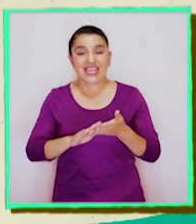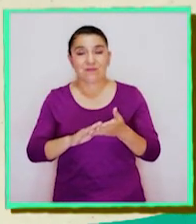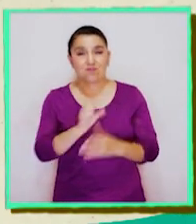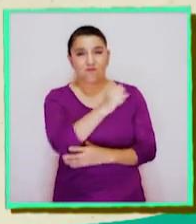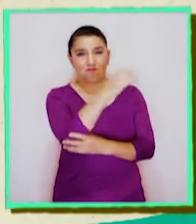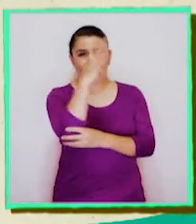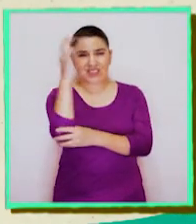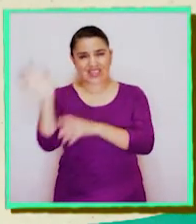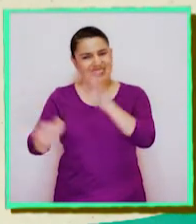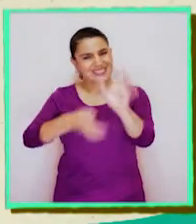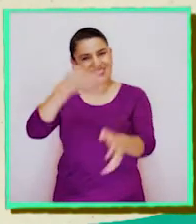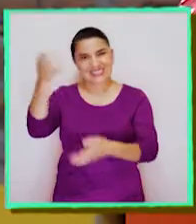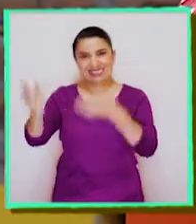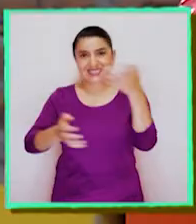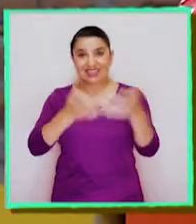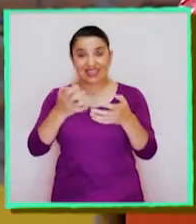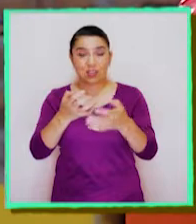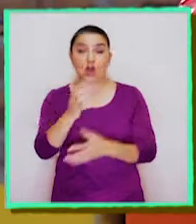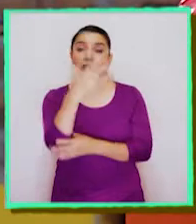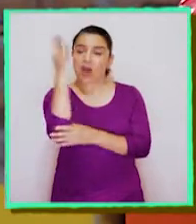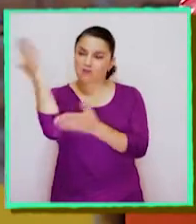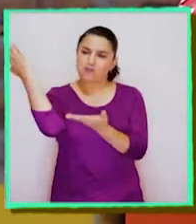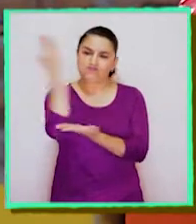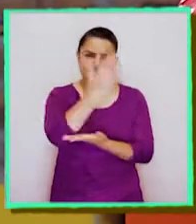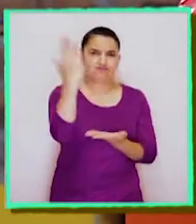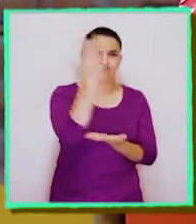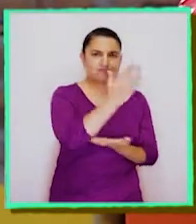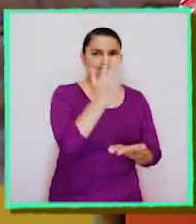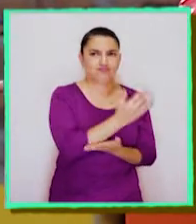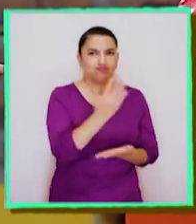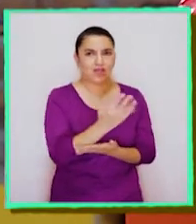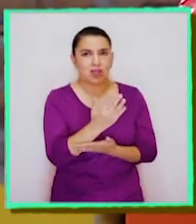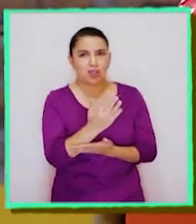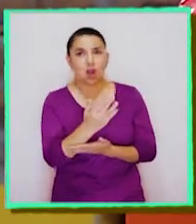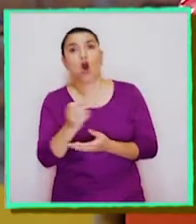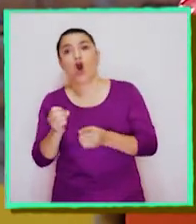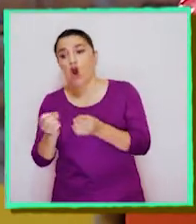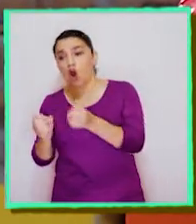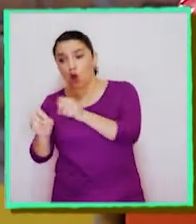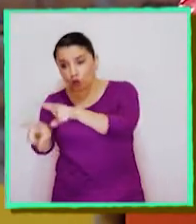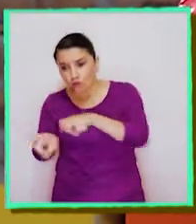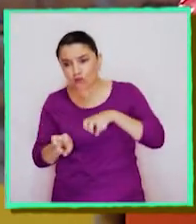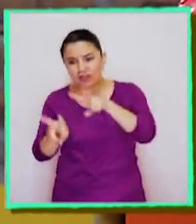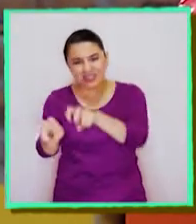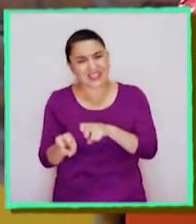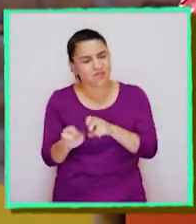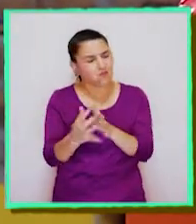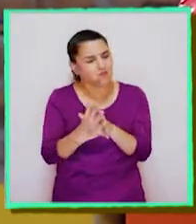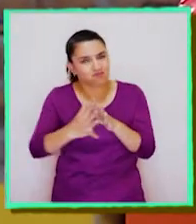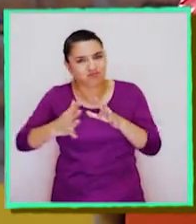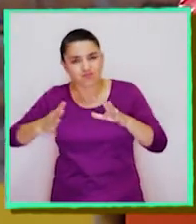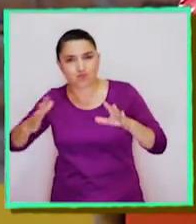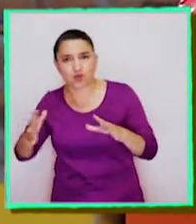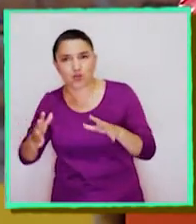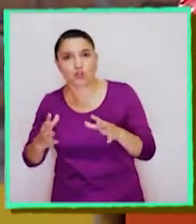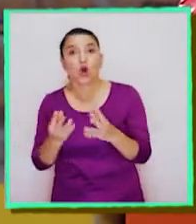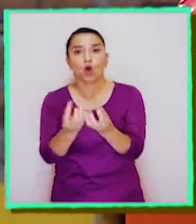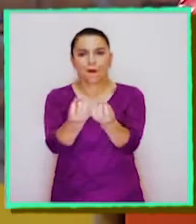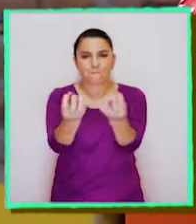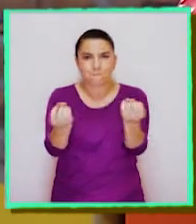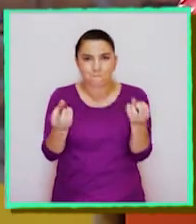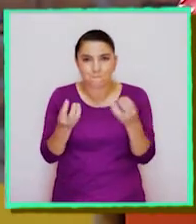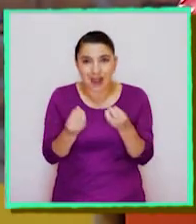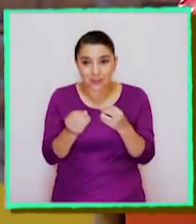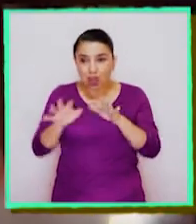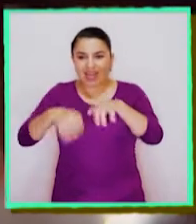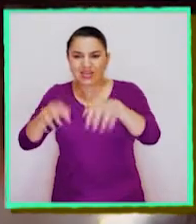incendios forestales. La tala de árboles, la sobreexplotación de cultivos o el consumo excesivo de pasto